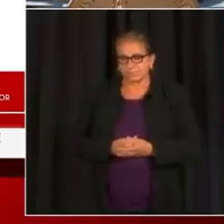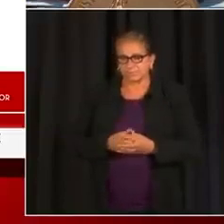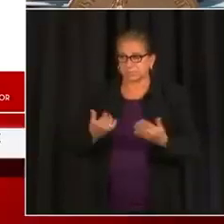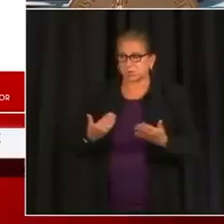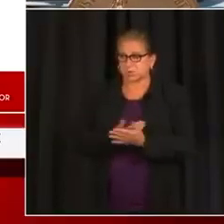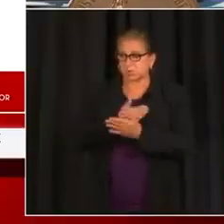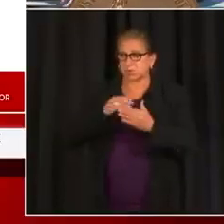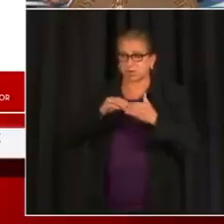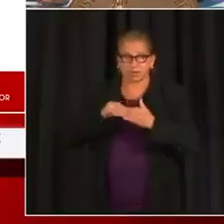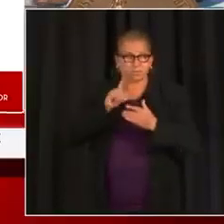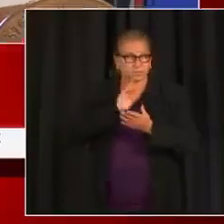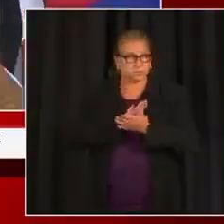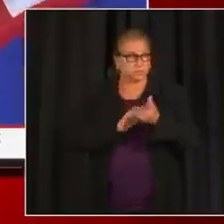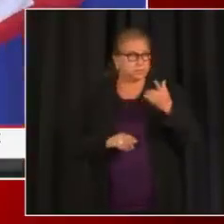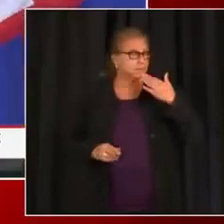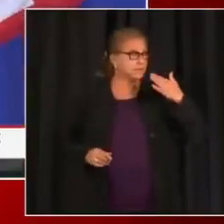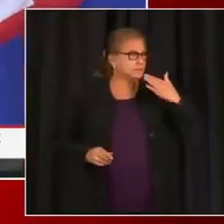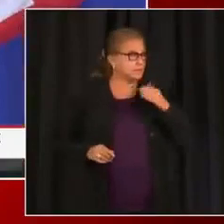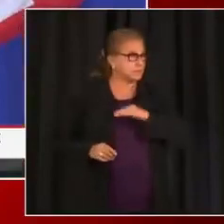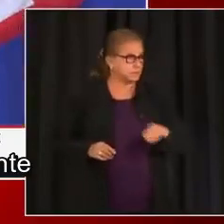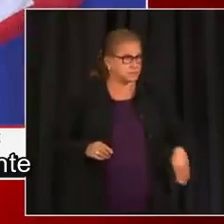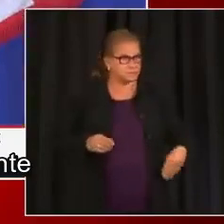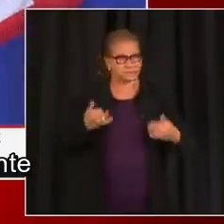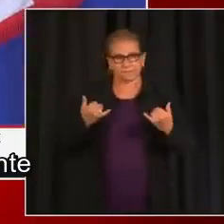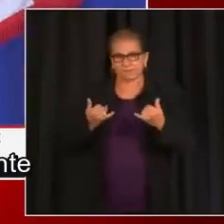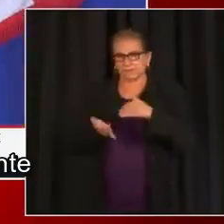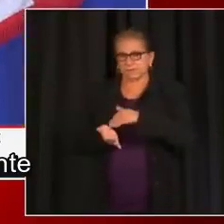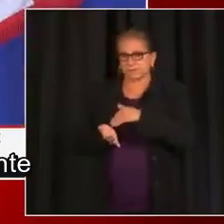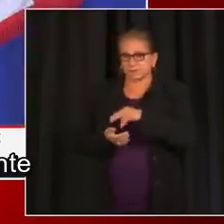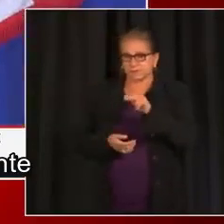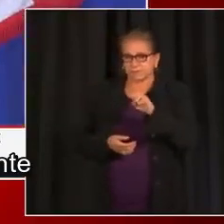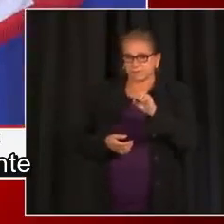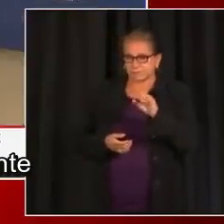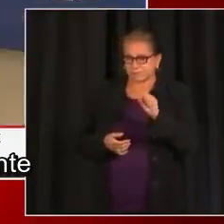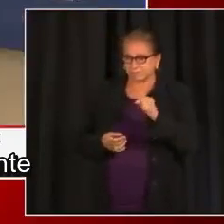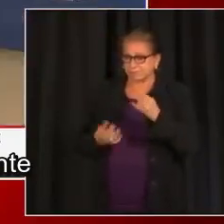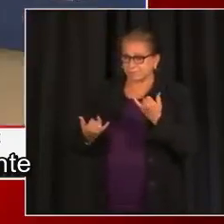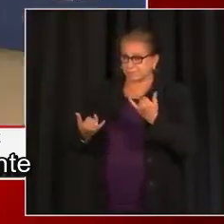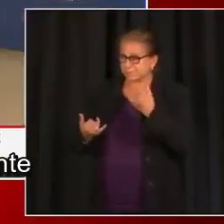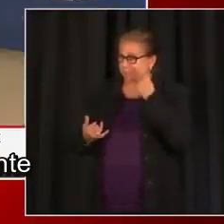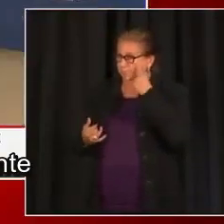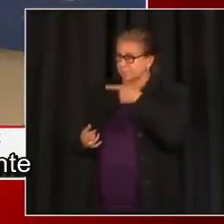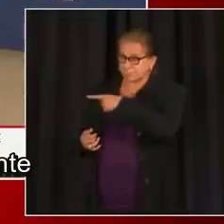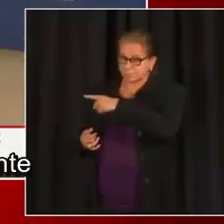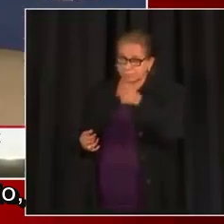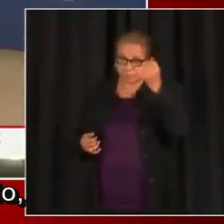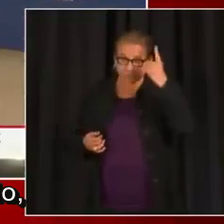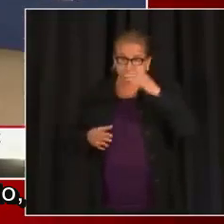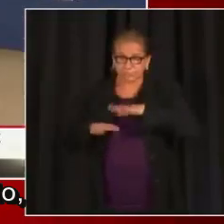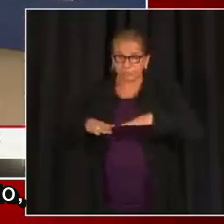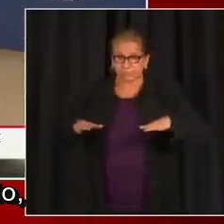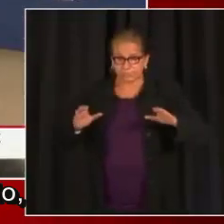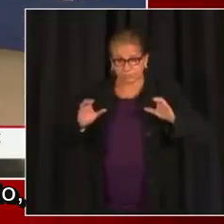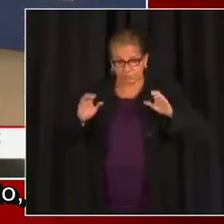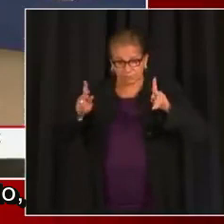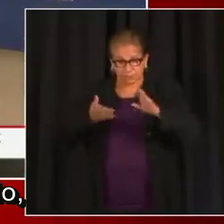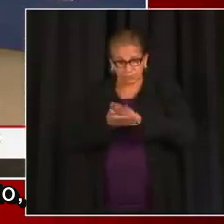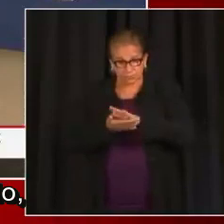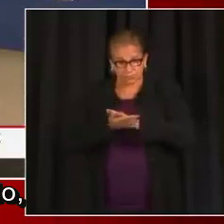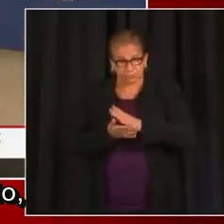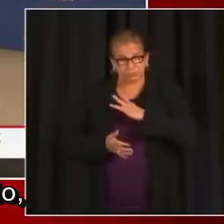Vamos a hablar sobre las guías actualizadas. Sí, alcaldesa, es muy importante para todos nosotros, para los niños